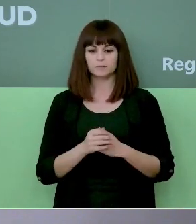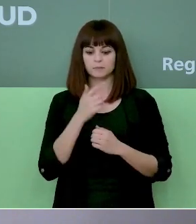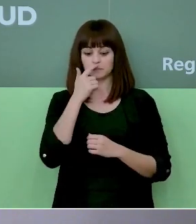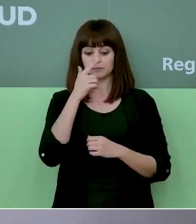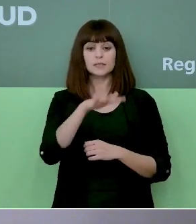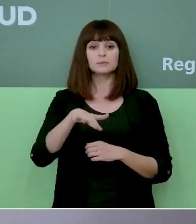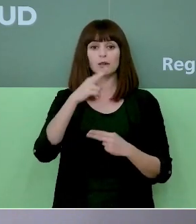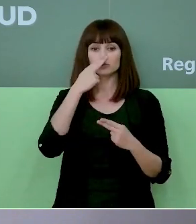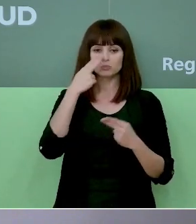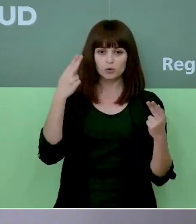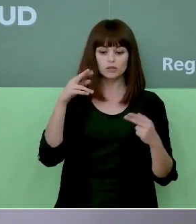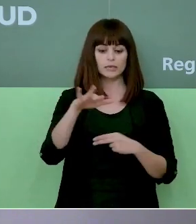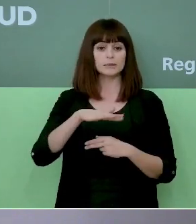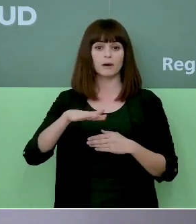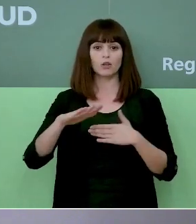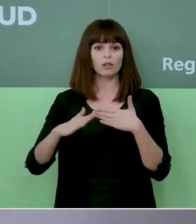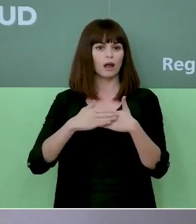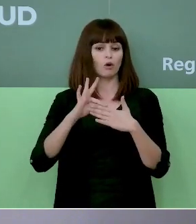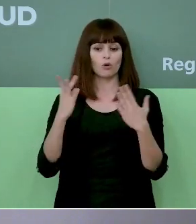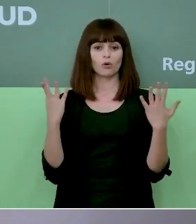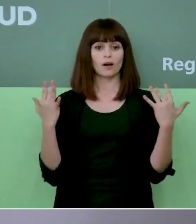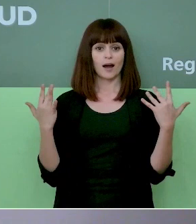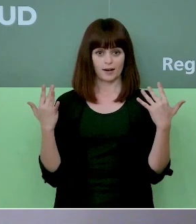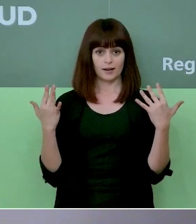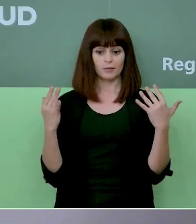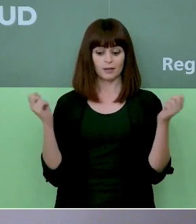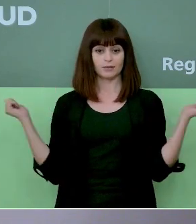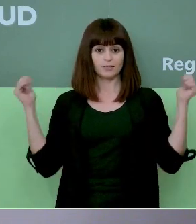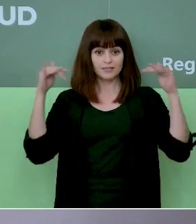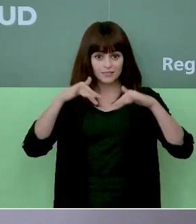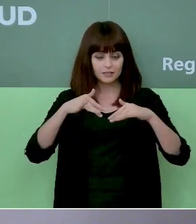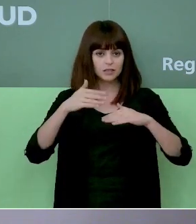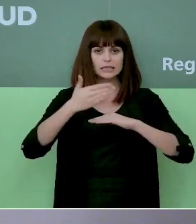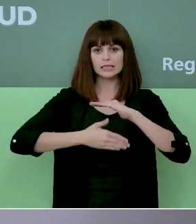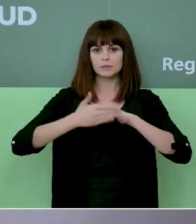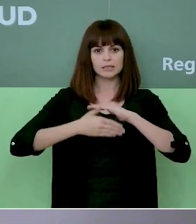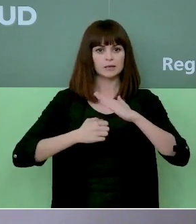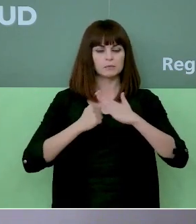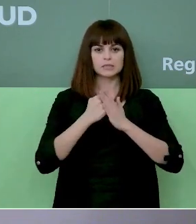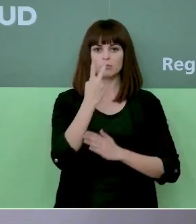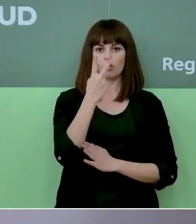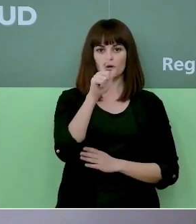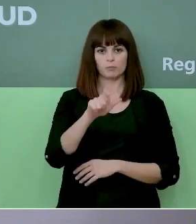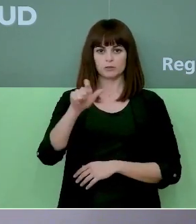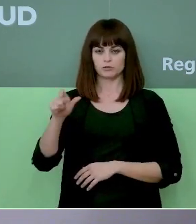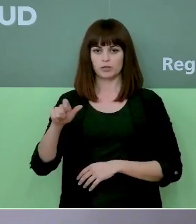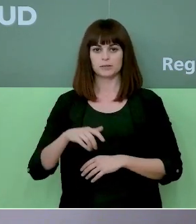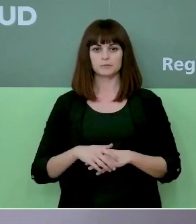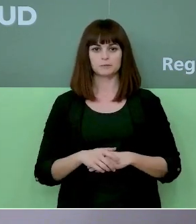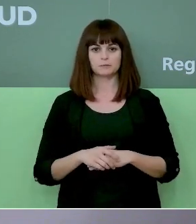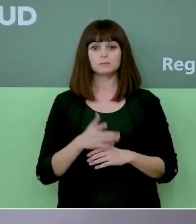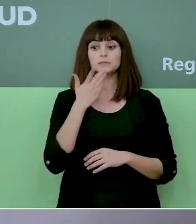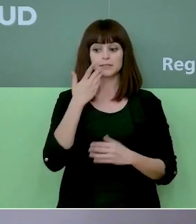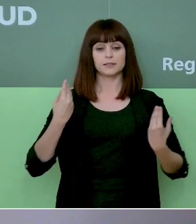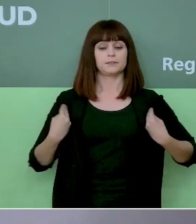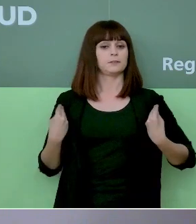espacios públicos, espacios cerrados o al aire libre de los encuentros quedan limitados a un máximo de dos personas, excepto cuando